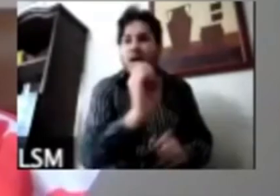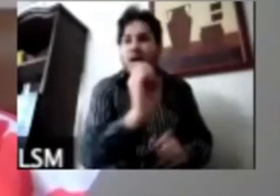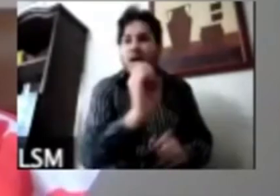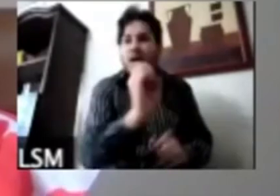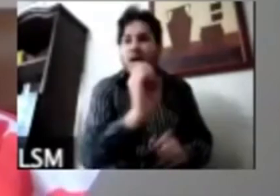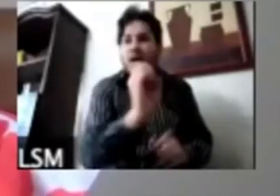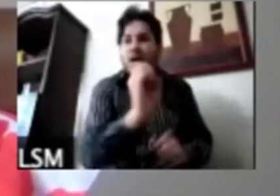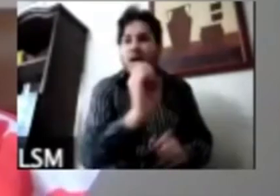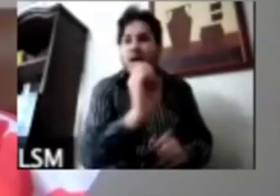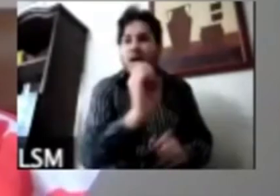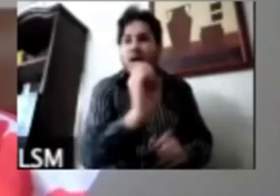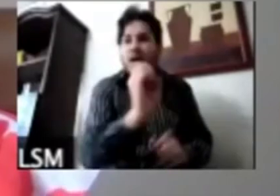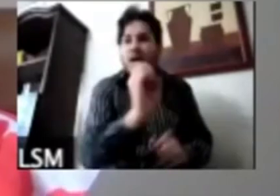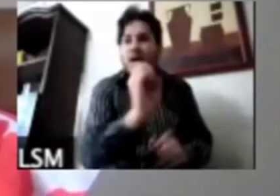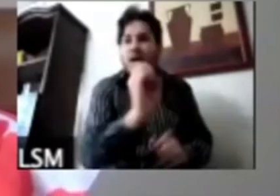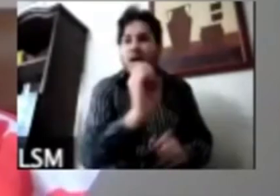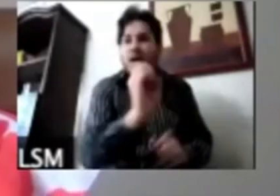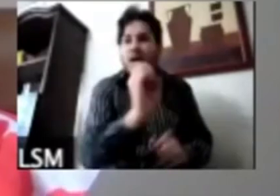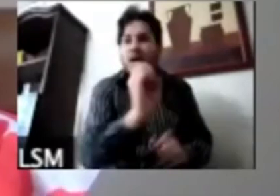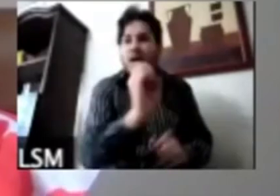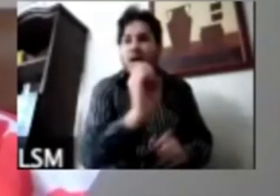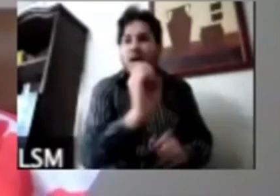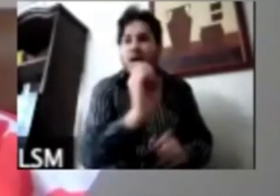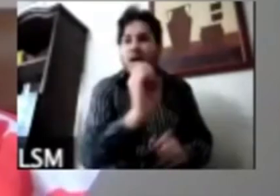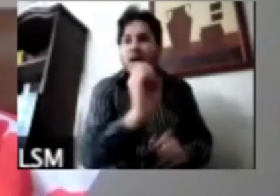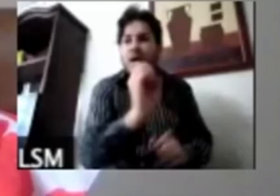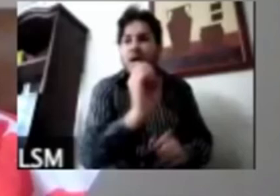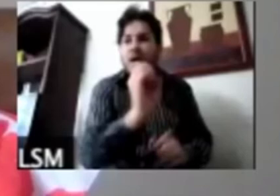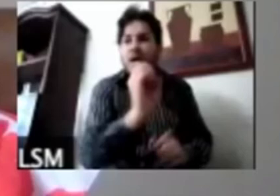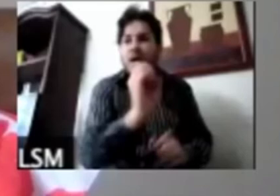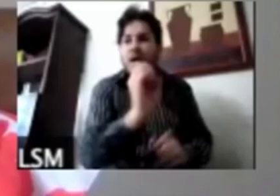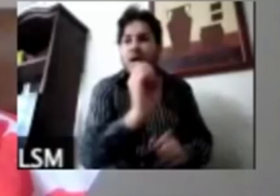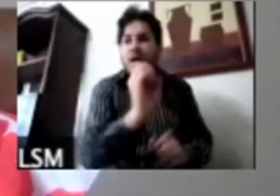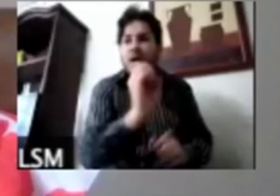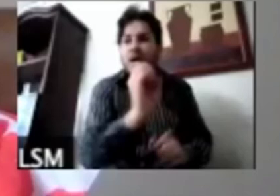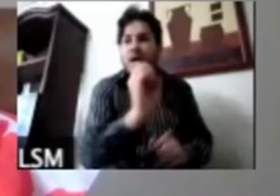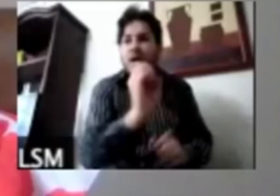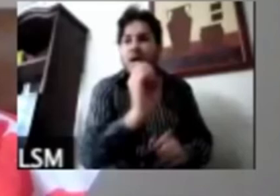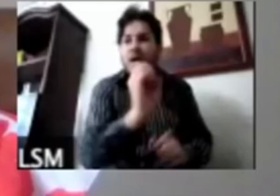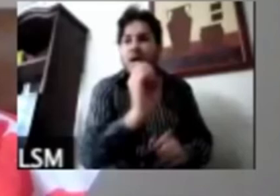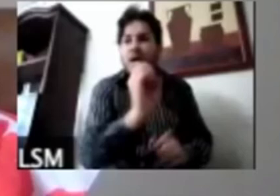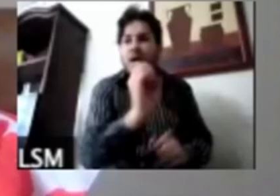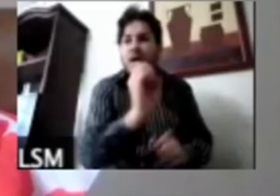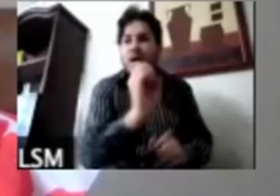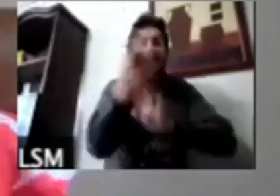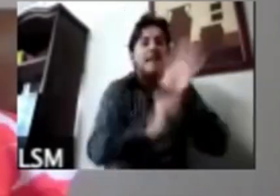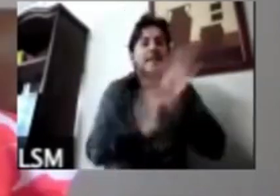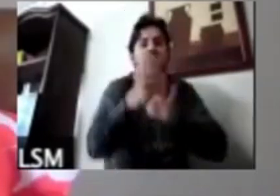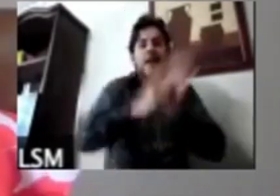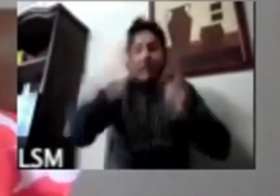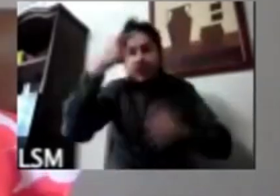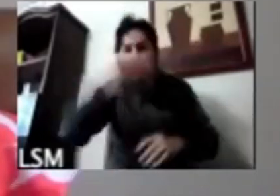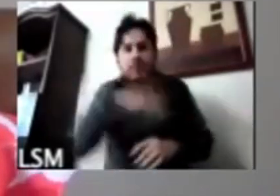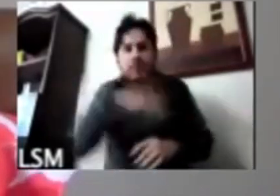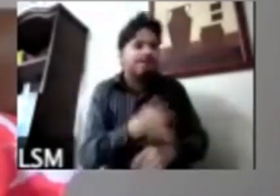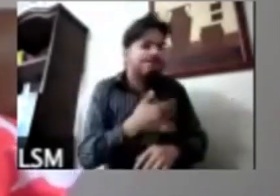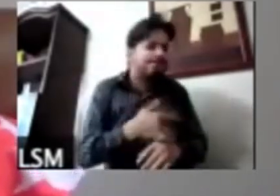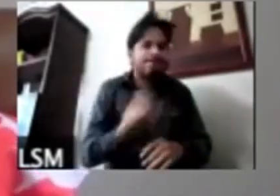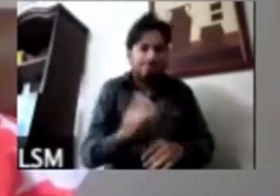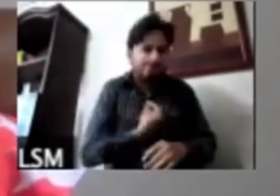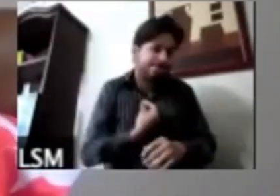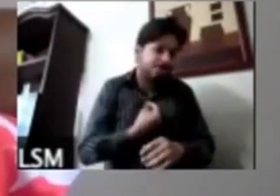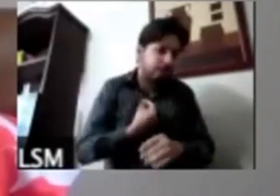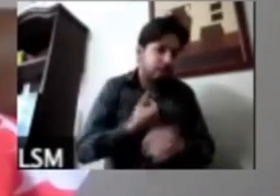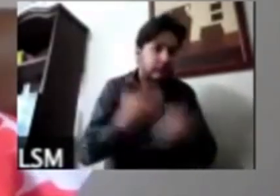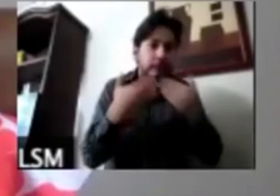a seis mil quinientos pesos por hogar mensual para poder cumplir con este confinamiento entonces eso